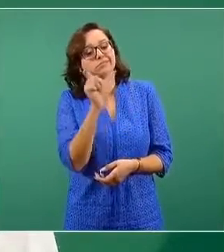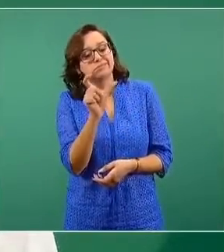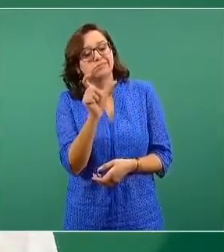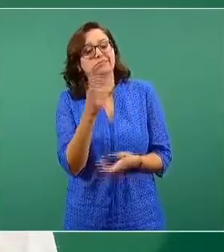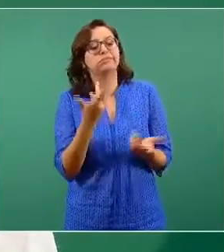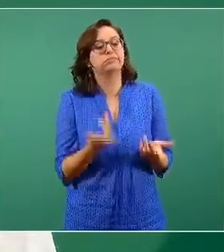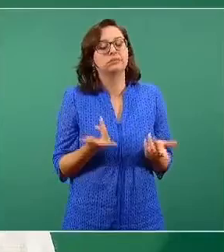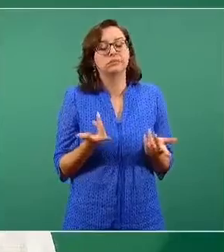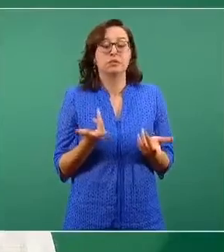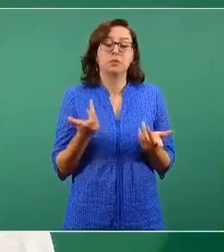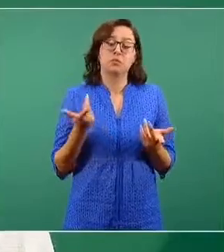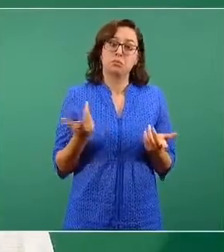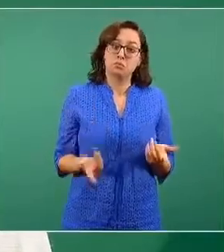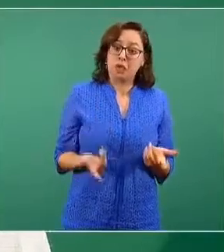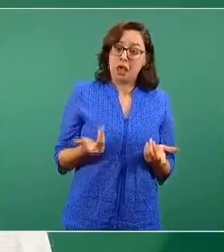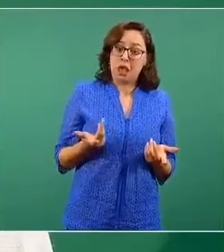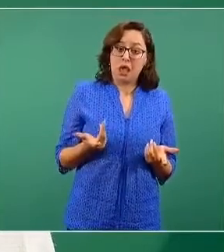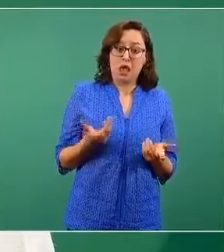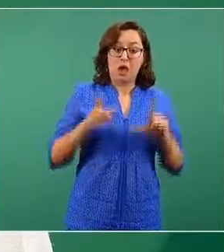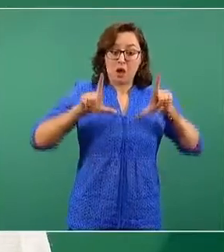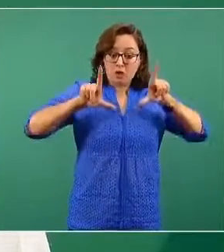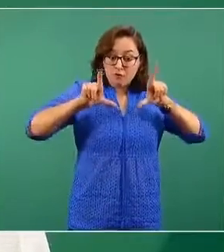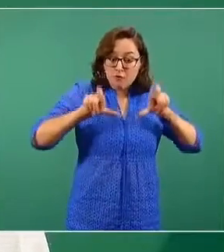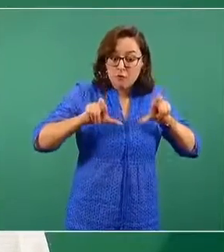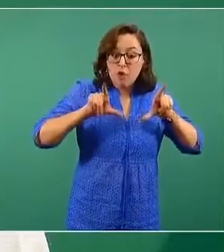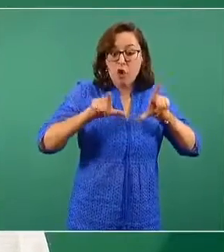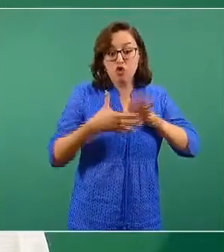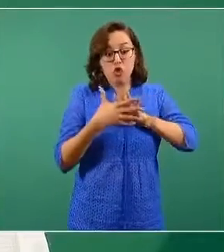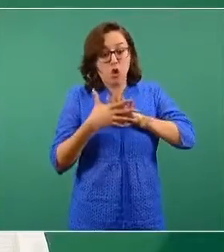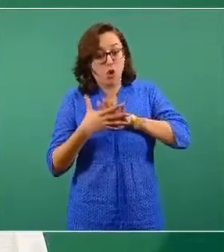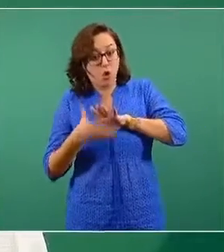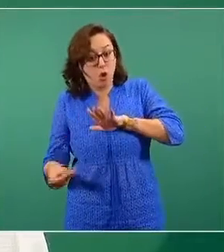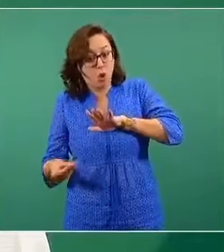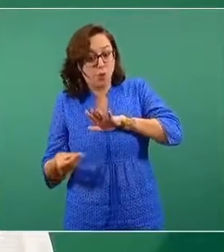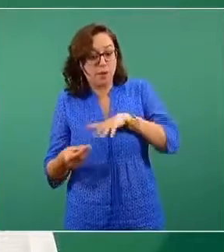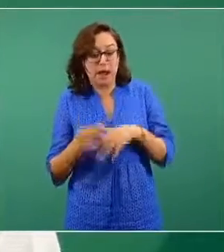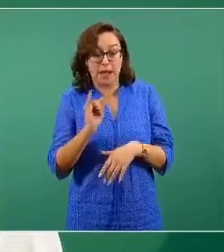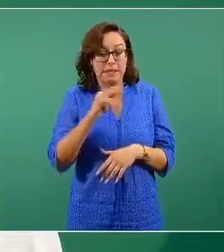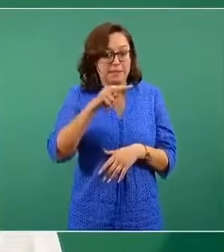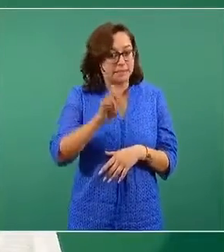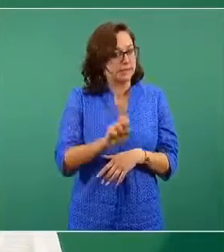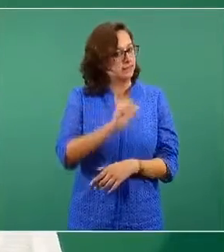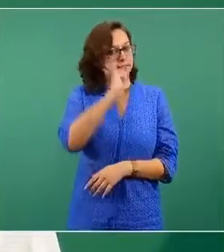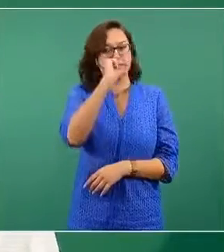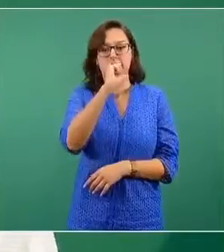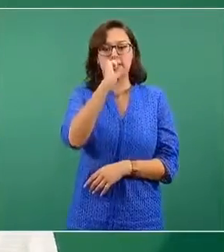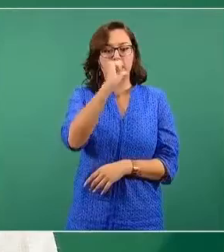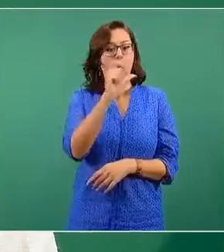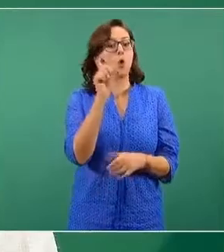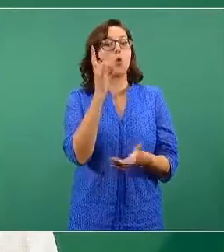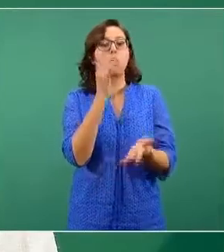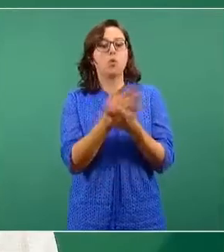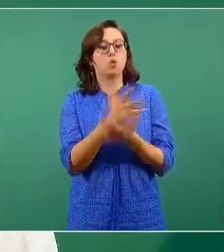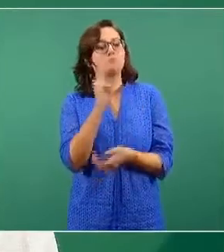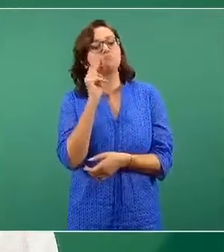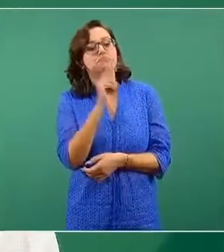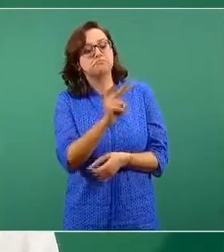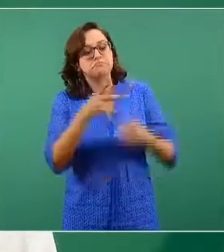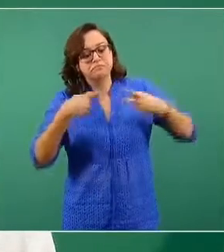semanas que no se le tomarán fotos a su credencial de lector, simplemente se registrarán los datos,